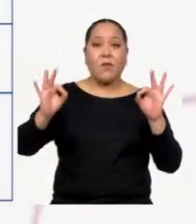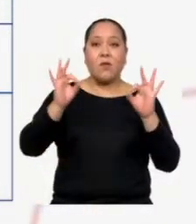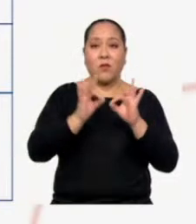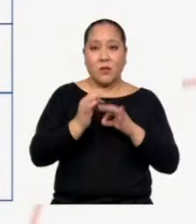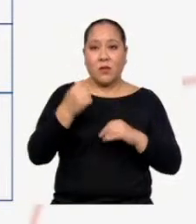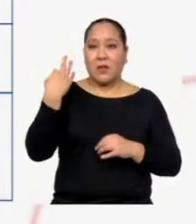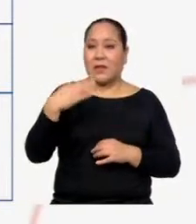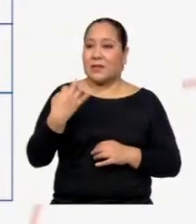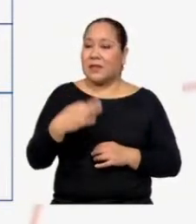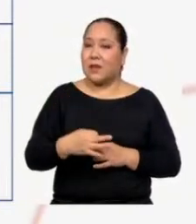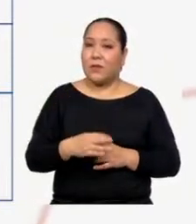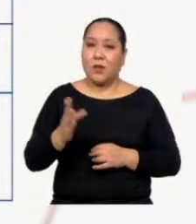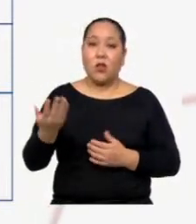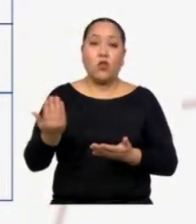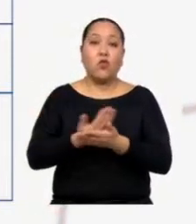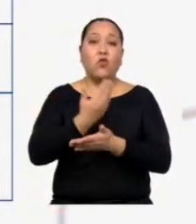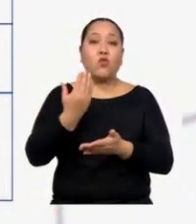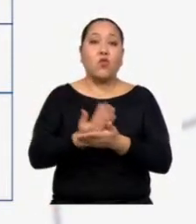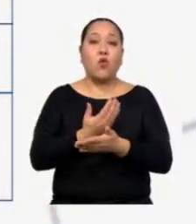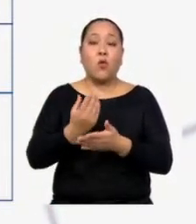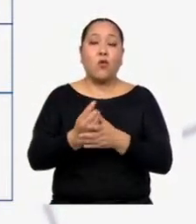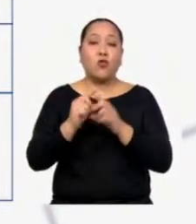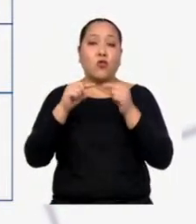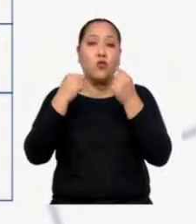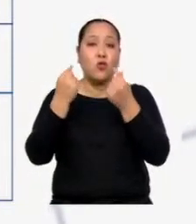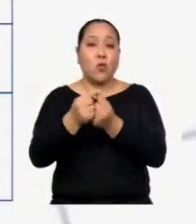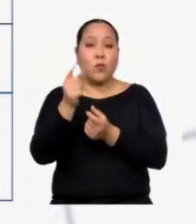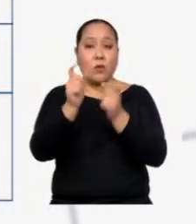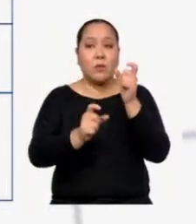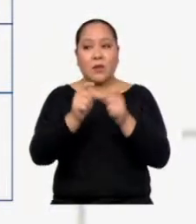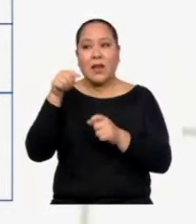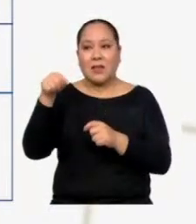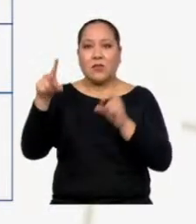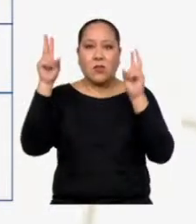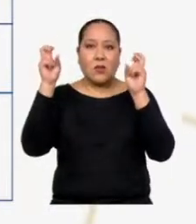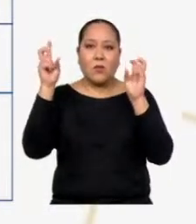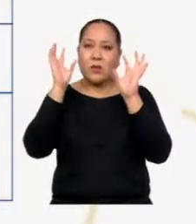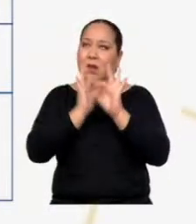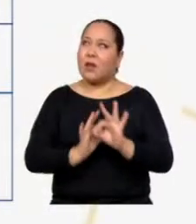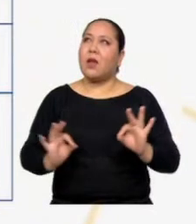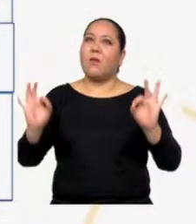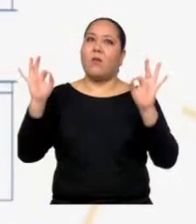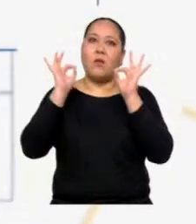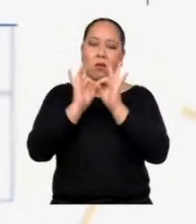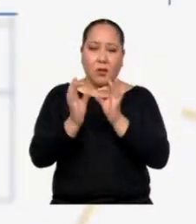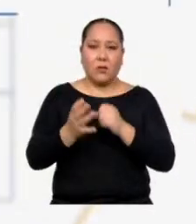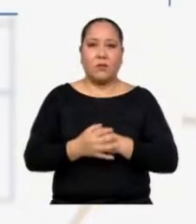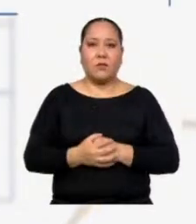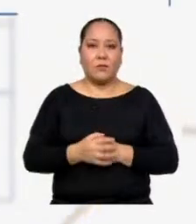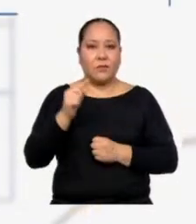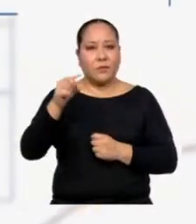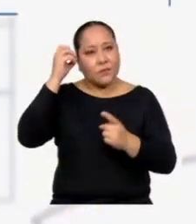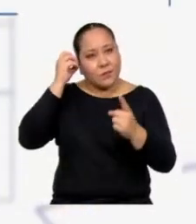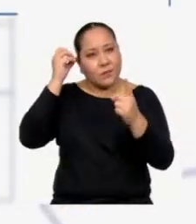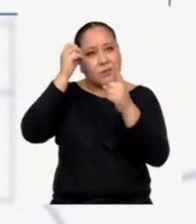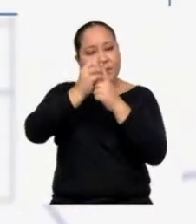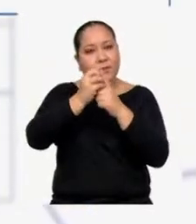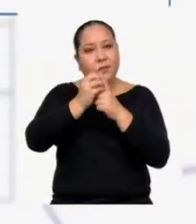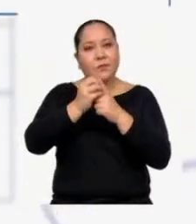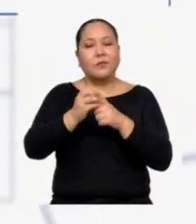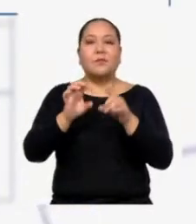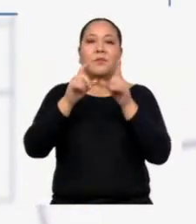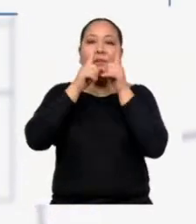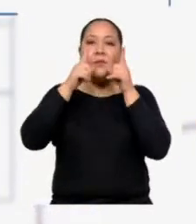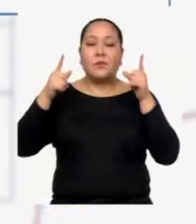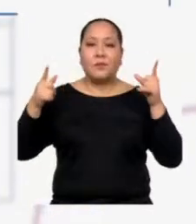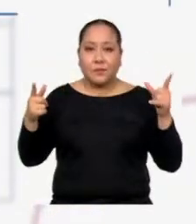desde las nuevas generaciones estos temas sean de prioridad máxima. Por eso, el registro lingüístico